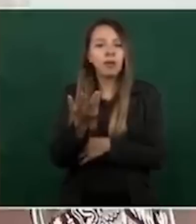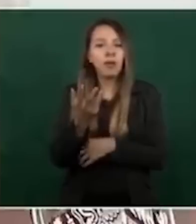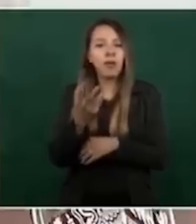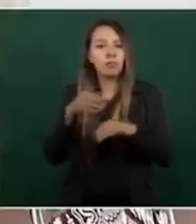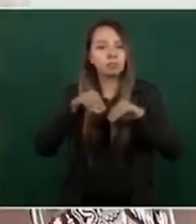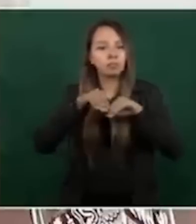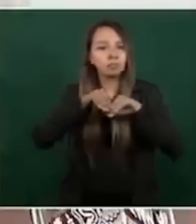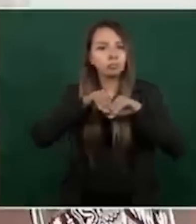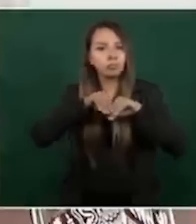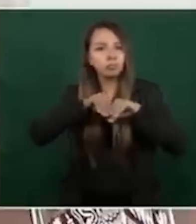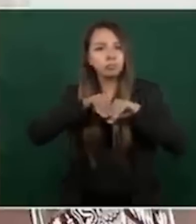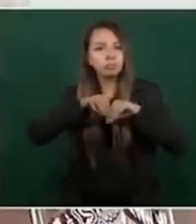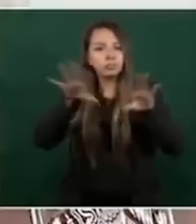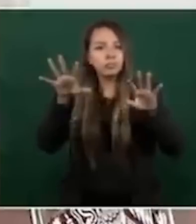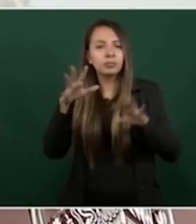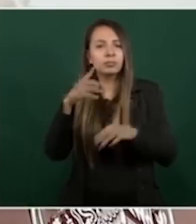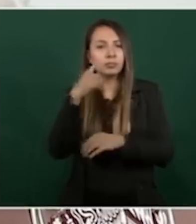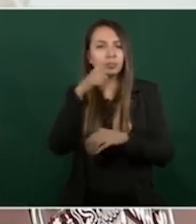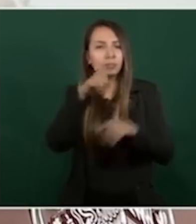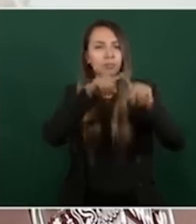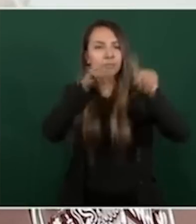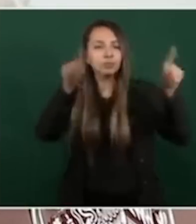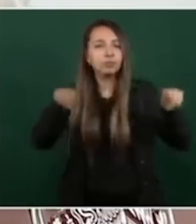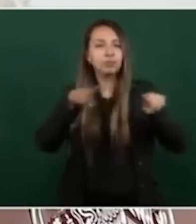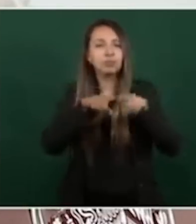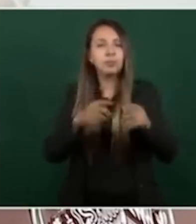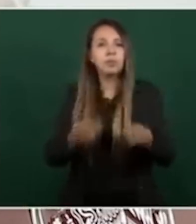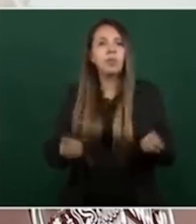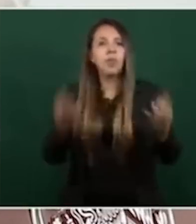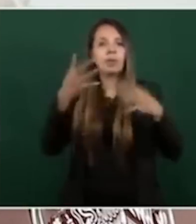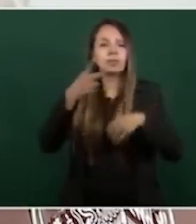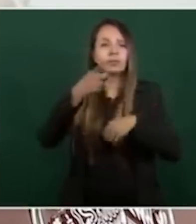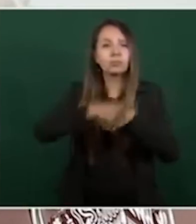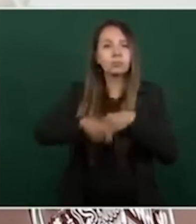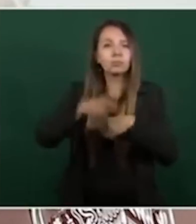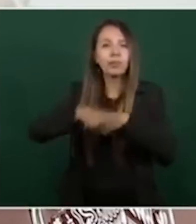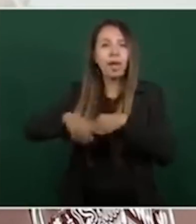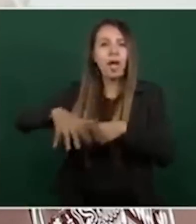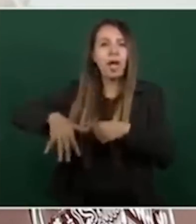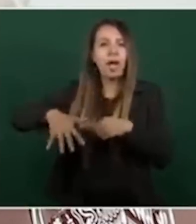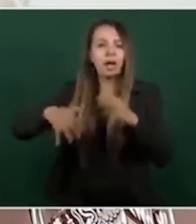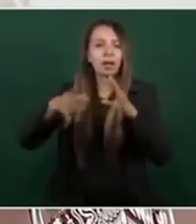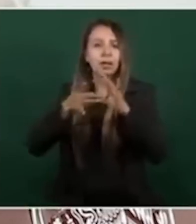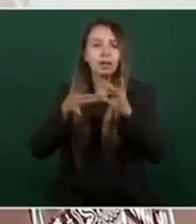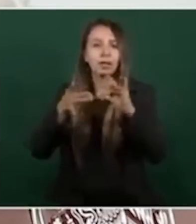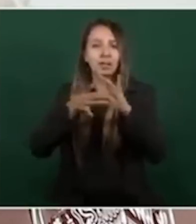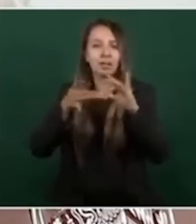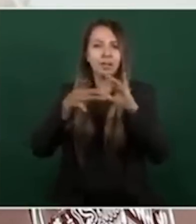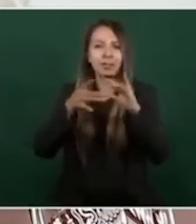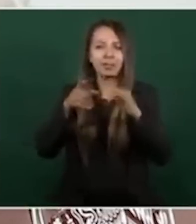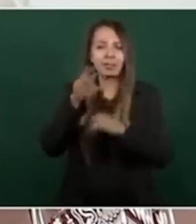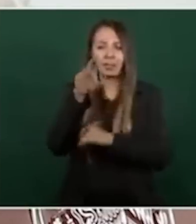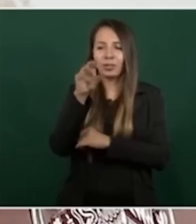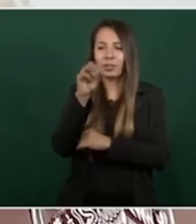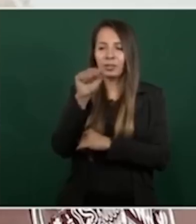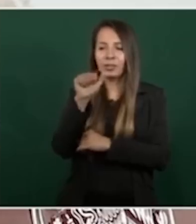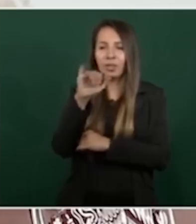delitos, lo que ya dio a conocer Rosa Isela? Pero